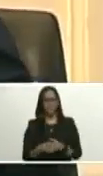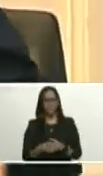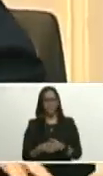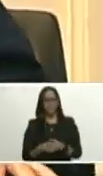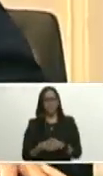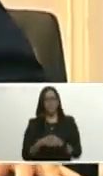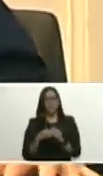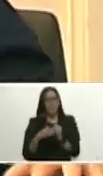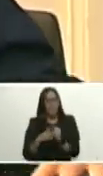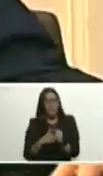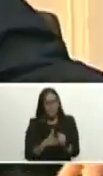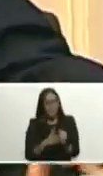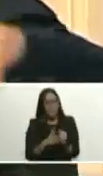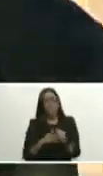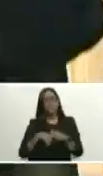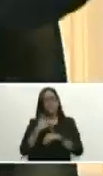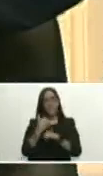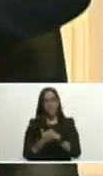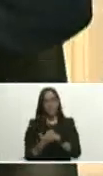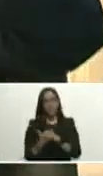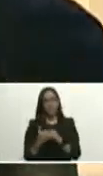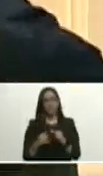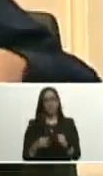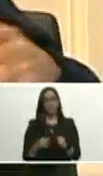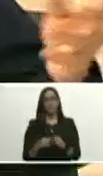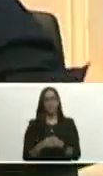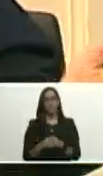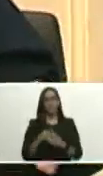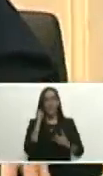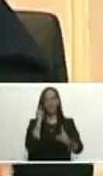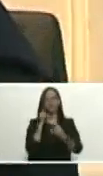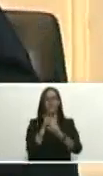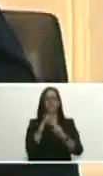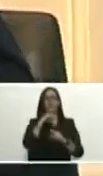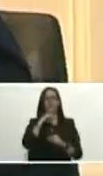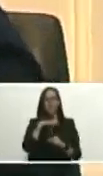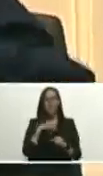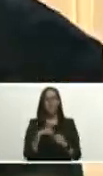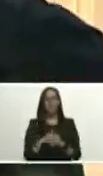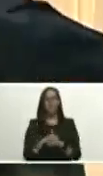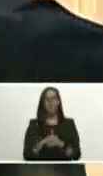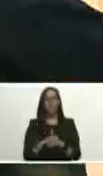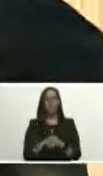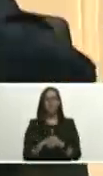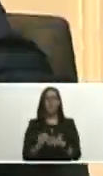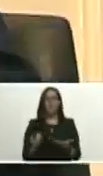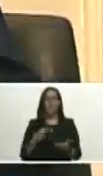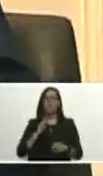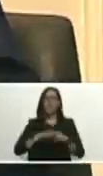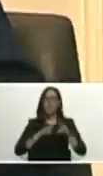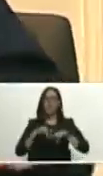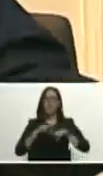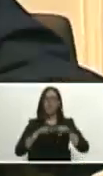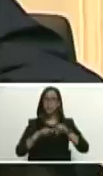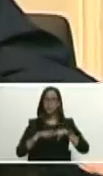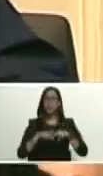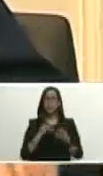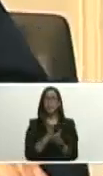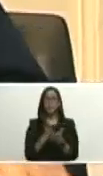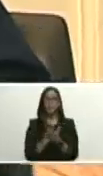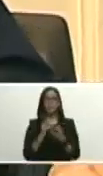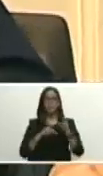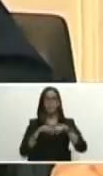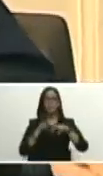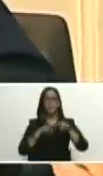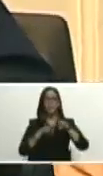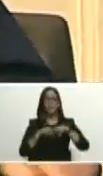esa guía novedosa de planificación los grandes objetivos históricos que es la utopía que estamos construyendo y que estaremos construyendo siempre y